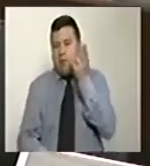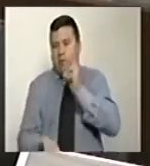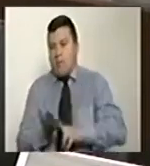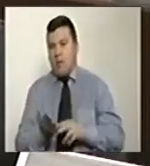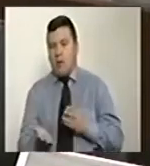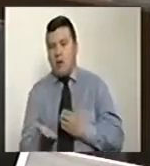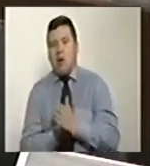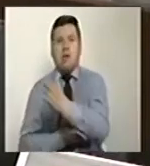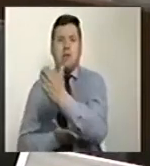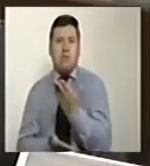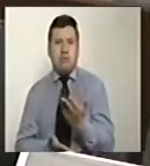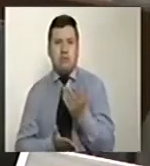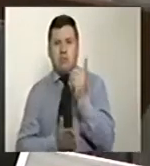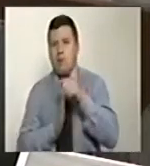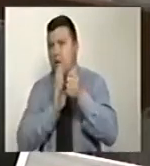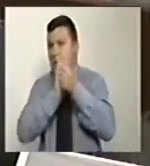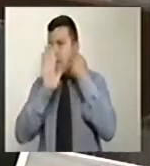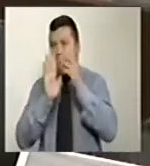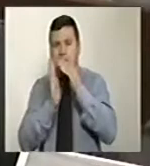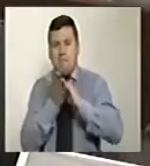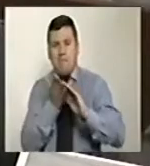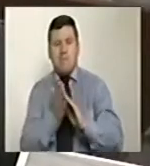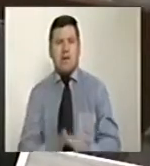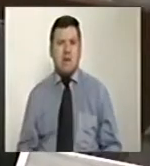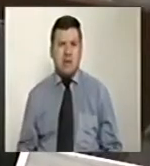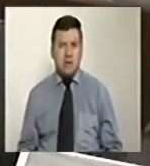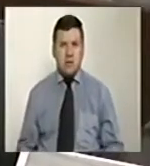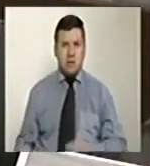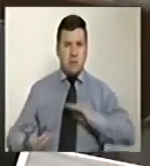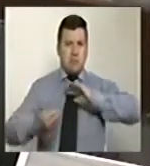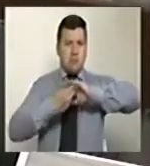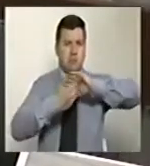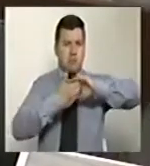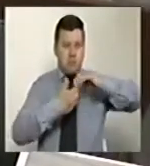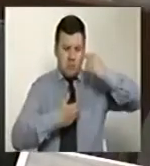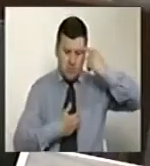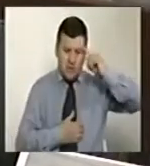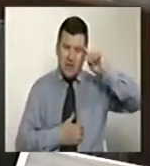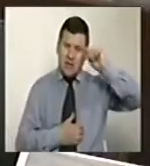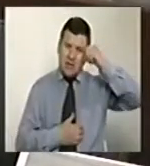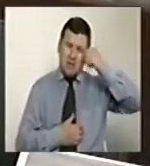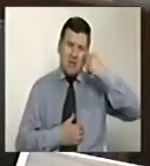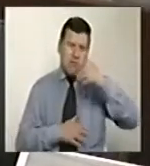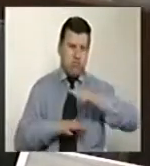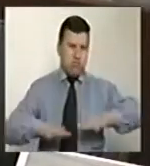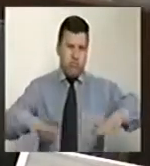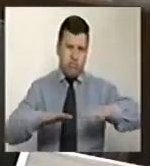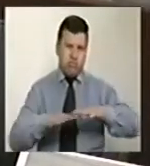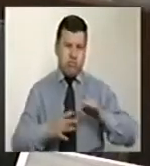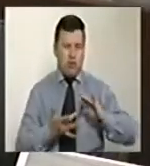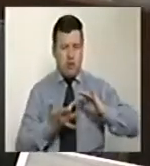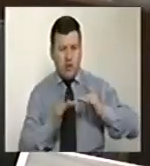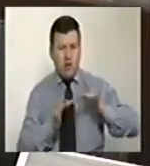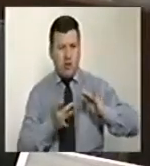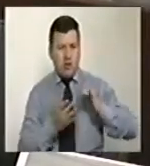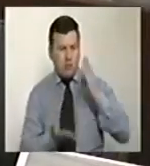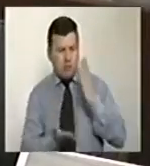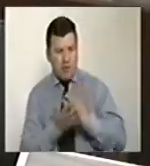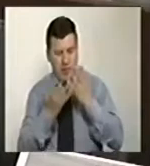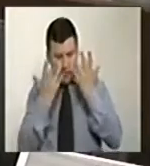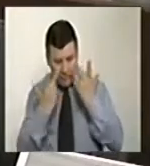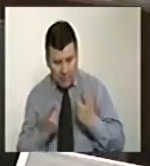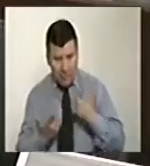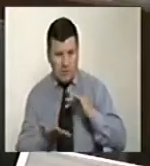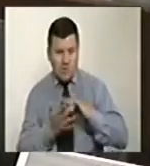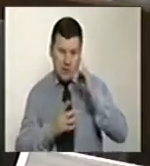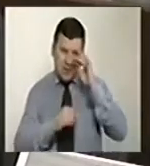sus secuenas son imborrables. El acecho de la mente al recordar esa brutal escena y sus dolorosas consecuencias físicas